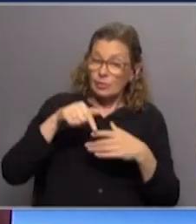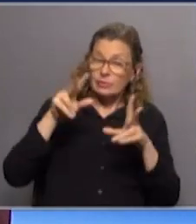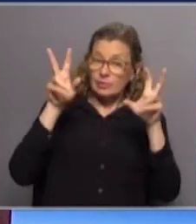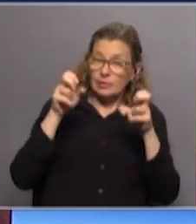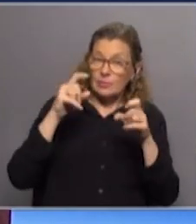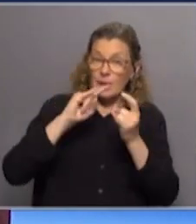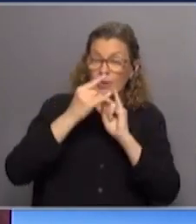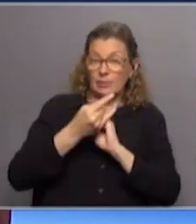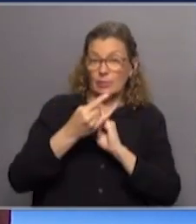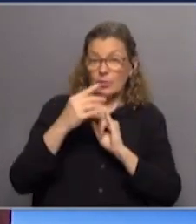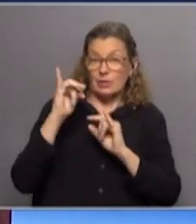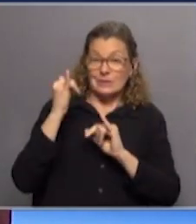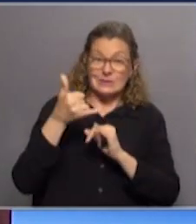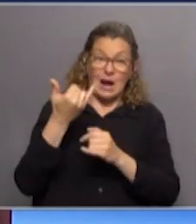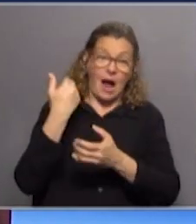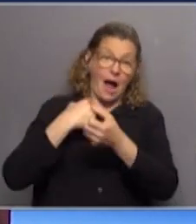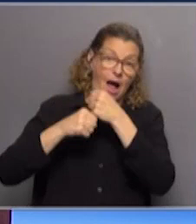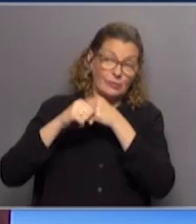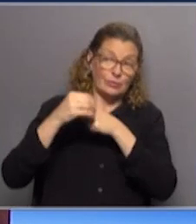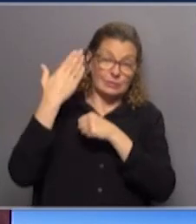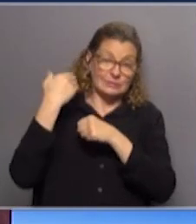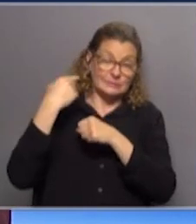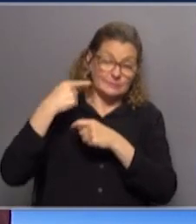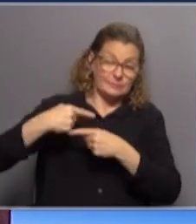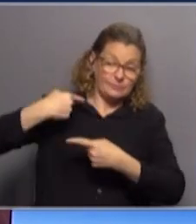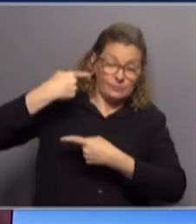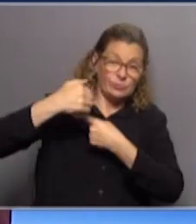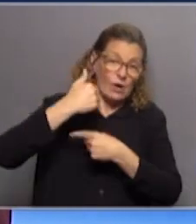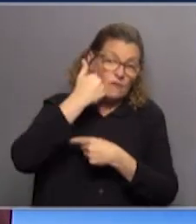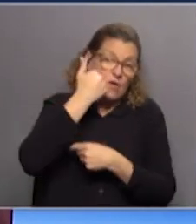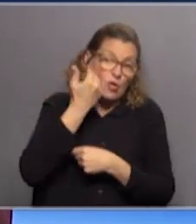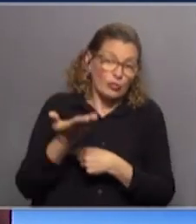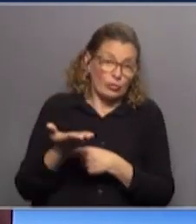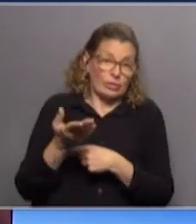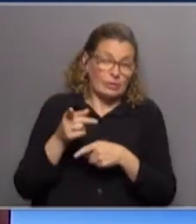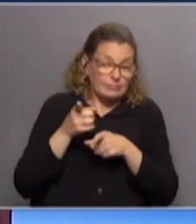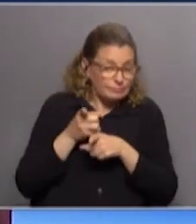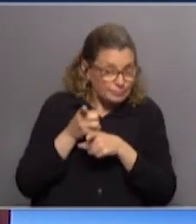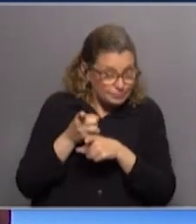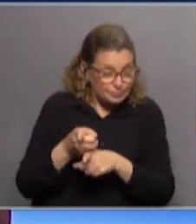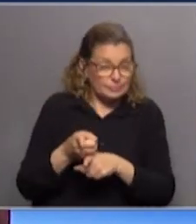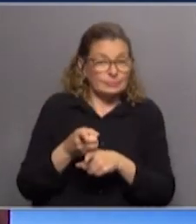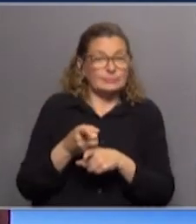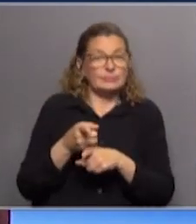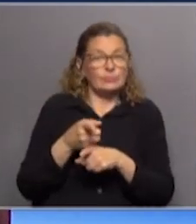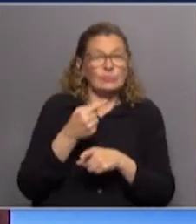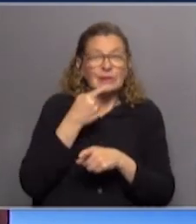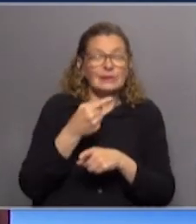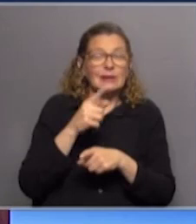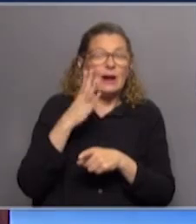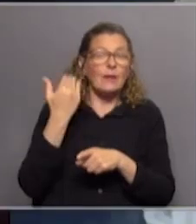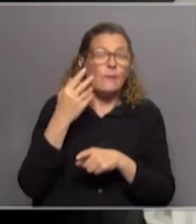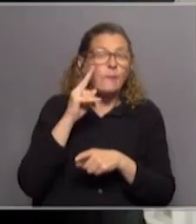en el Parlamento hace ya varios años, con esto de, bueno, esta vergonzosa venganza que Lozano decía que